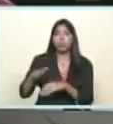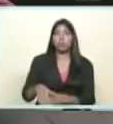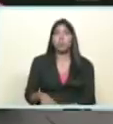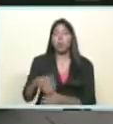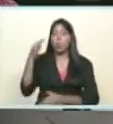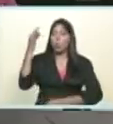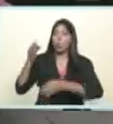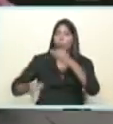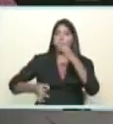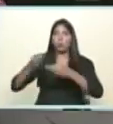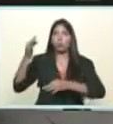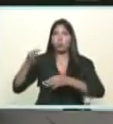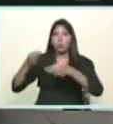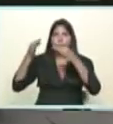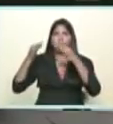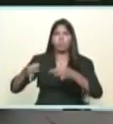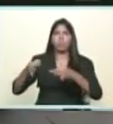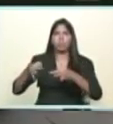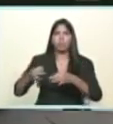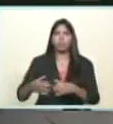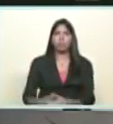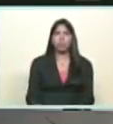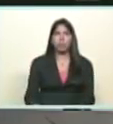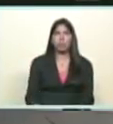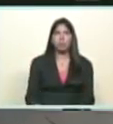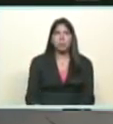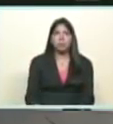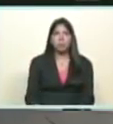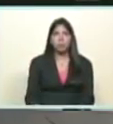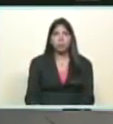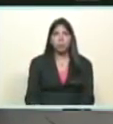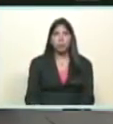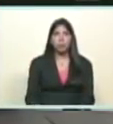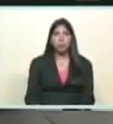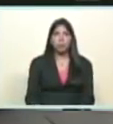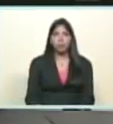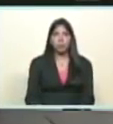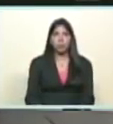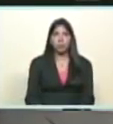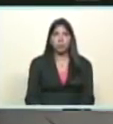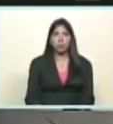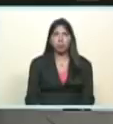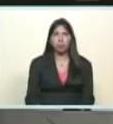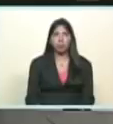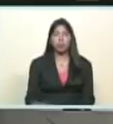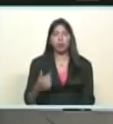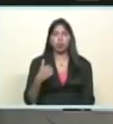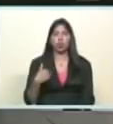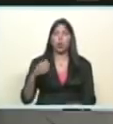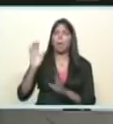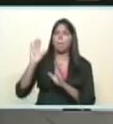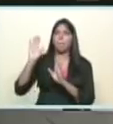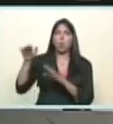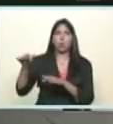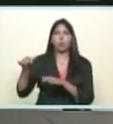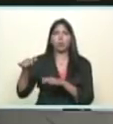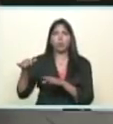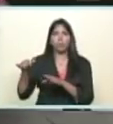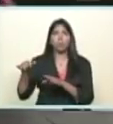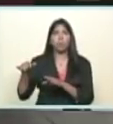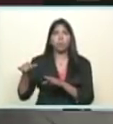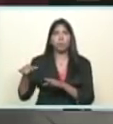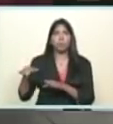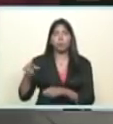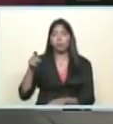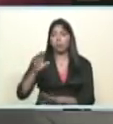hacer justicia justicia justa valga la redundancia así que apoyo todas las medidas que ha